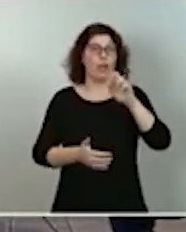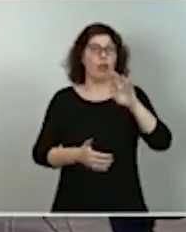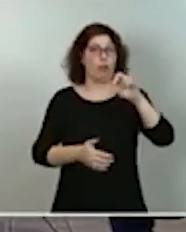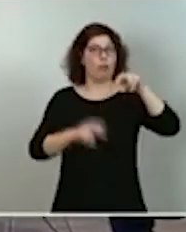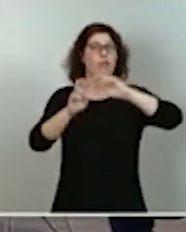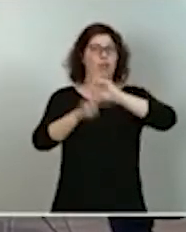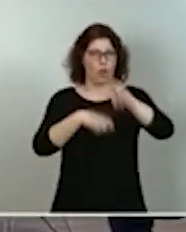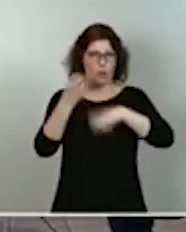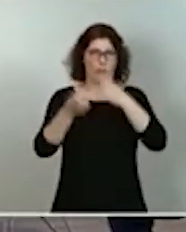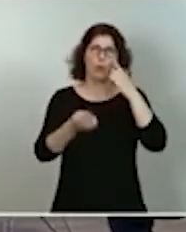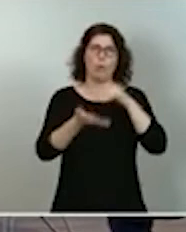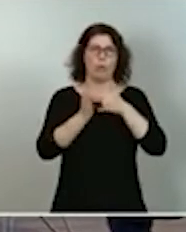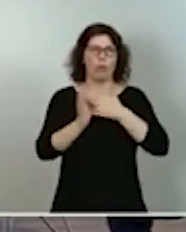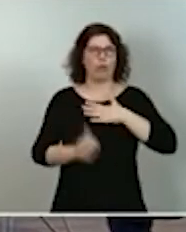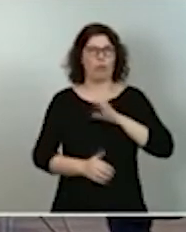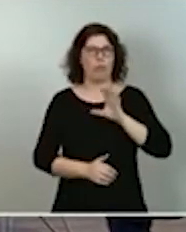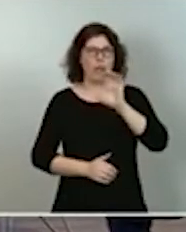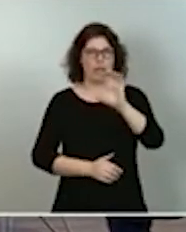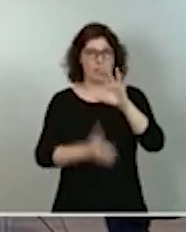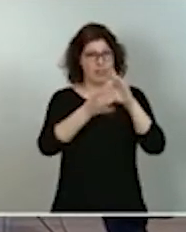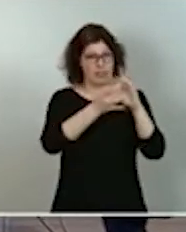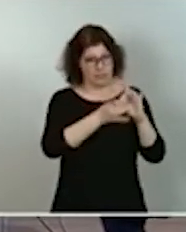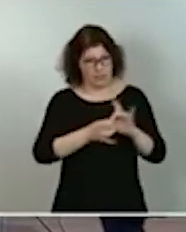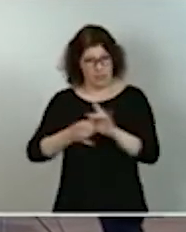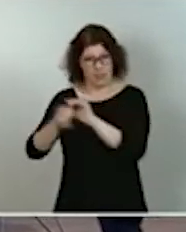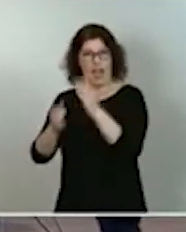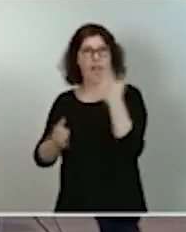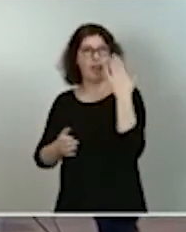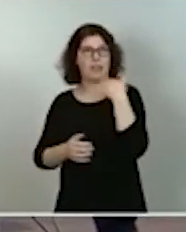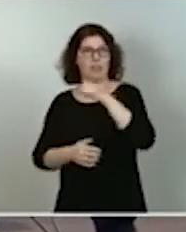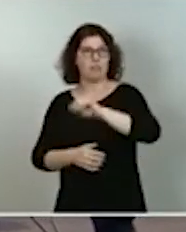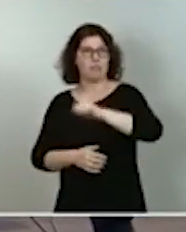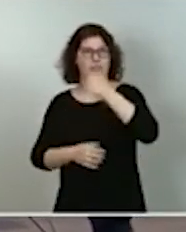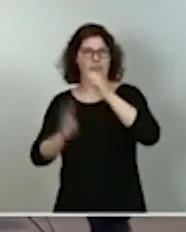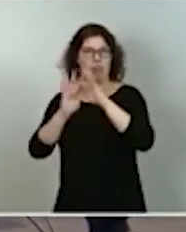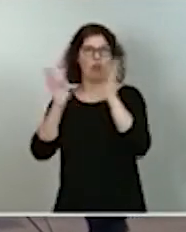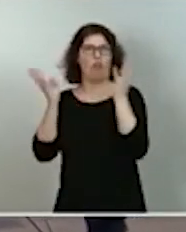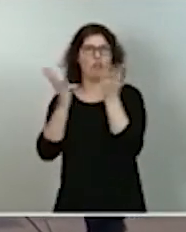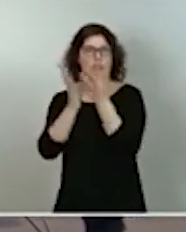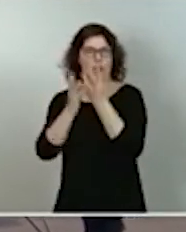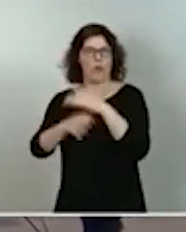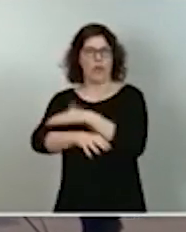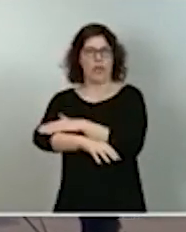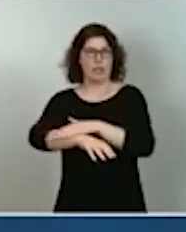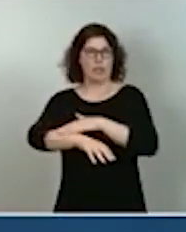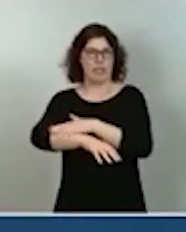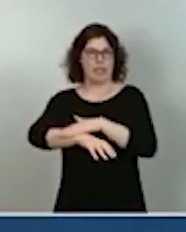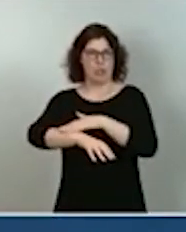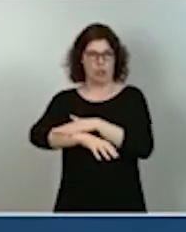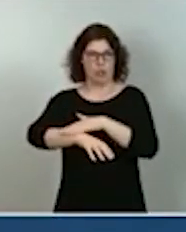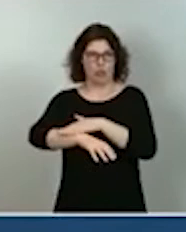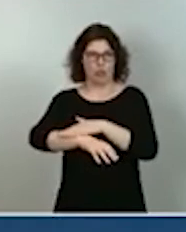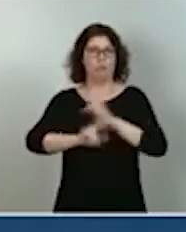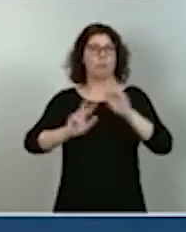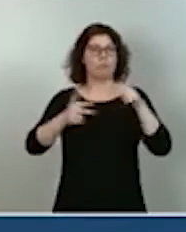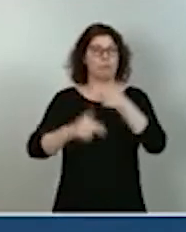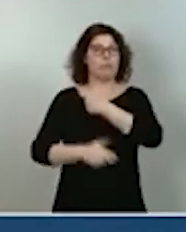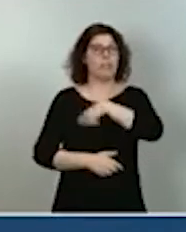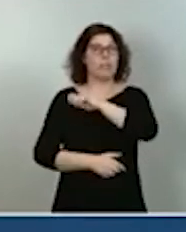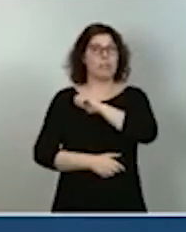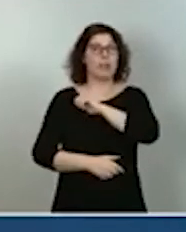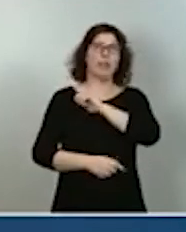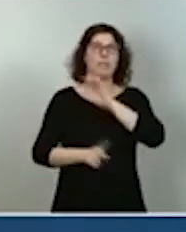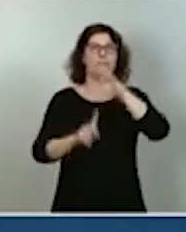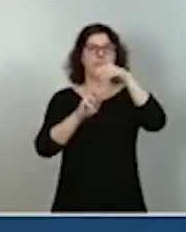alineado con la hoja de ruta que aprobamos ayer mismo en el Consejo de Ministros, permitiendo a España ser referente en Europa y desplegar